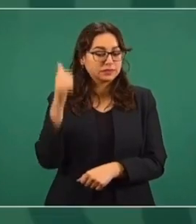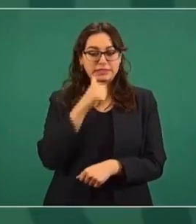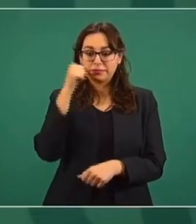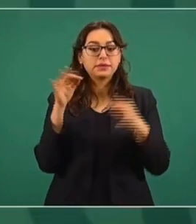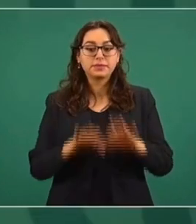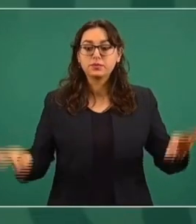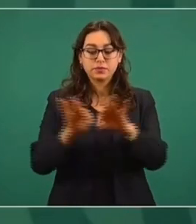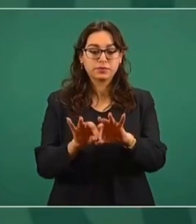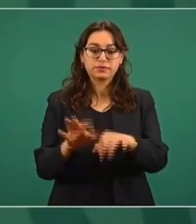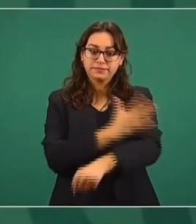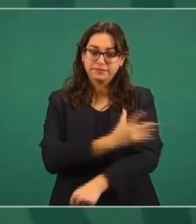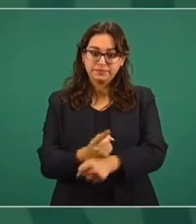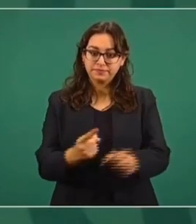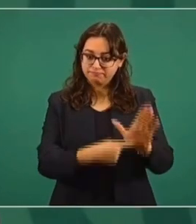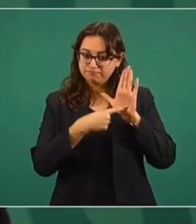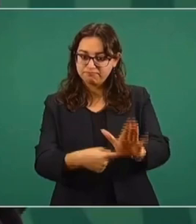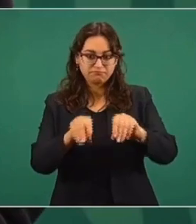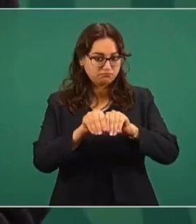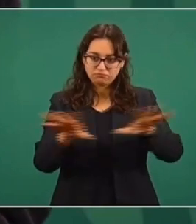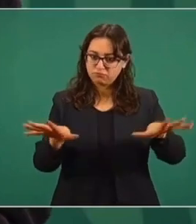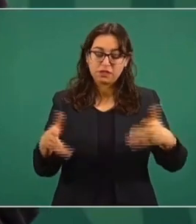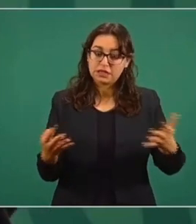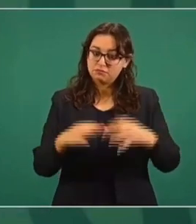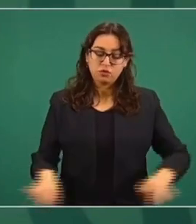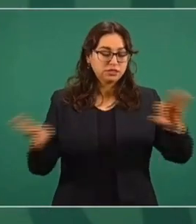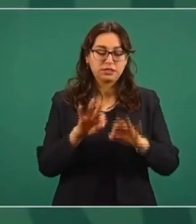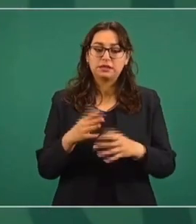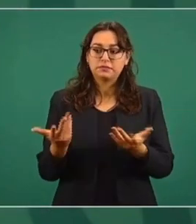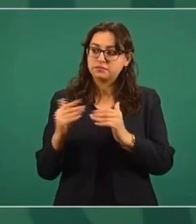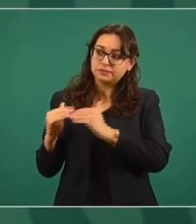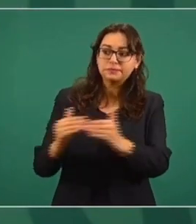que es una regla de oro de la democracia.